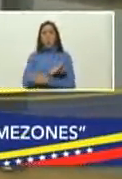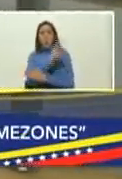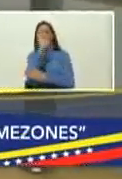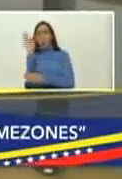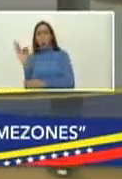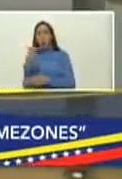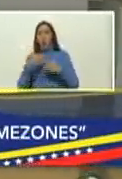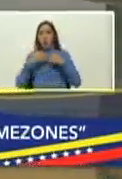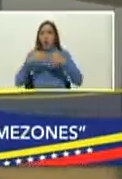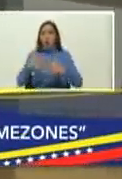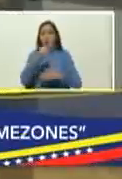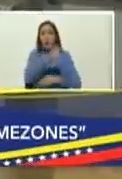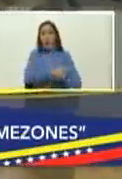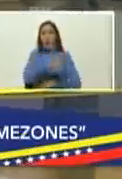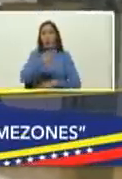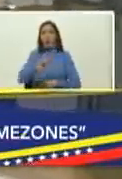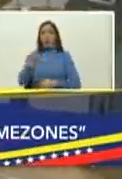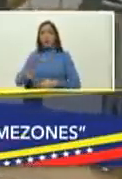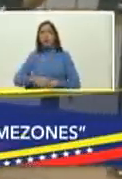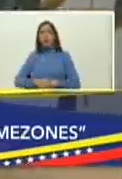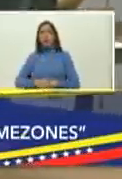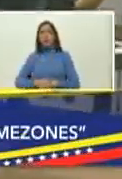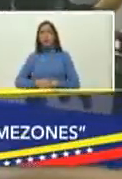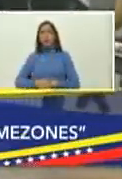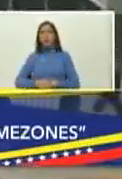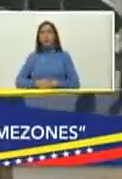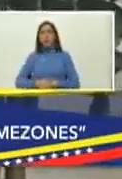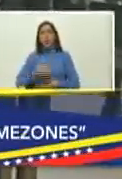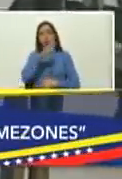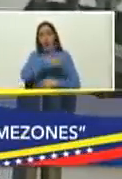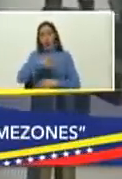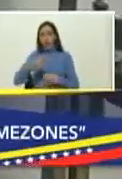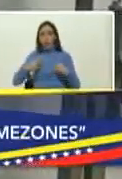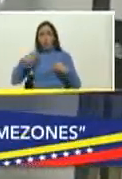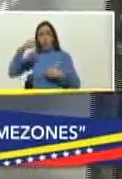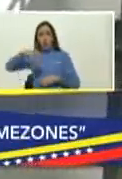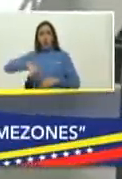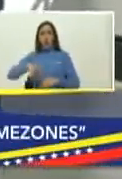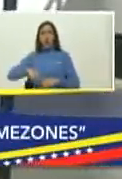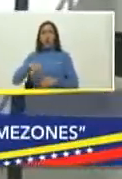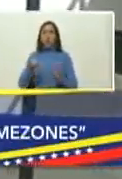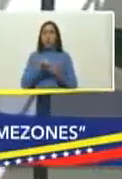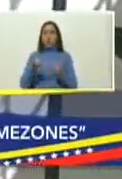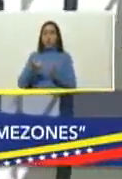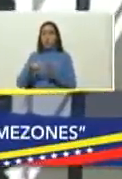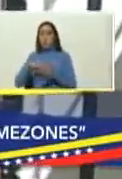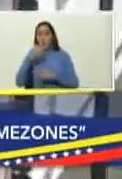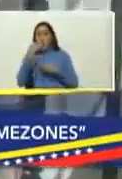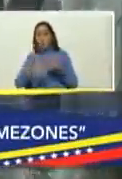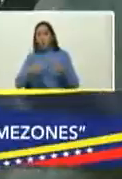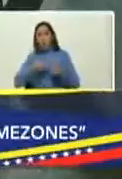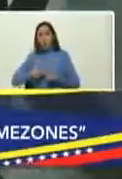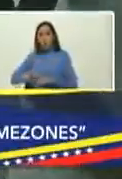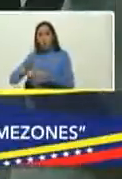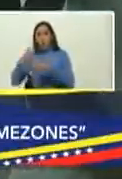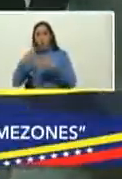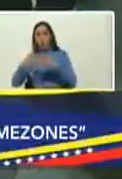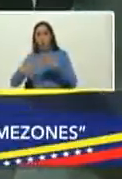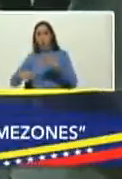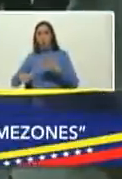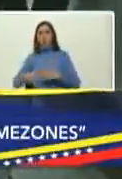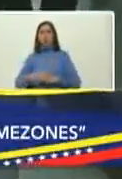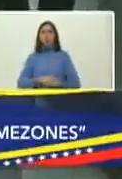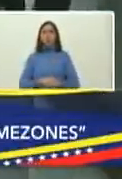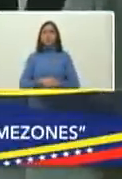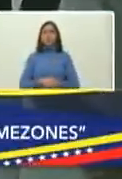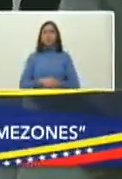abierta a nuestro público a esas 42 mil personas que hacen vida en este ASIC que está conformado por el ASIC Pinto Salina 1 Pinto Salina